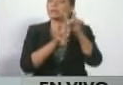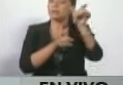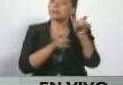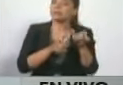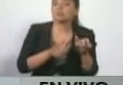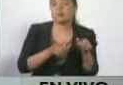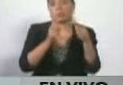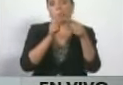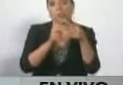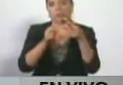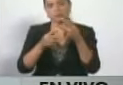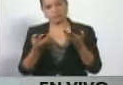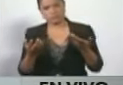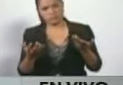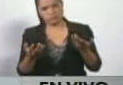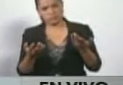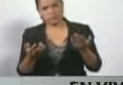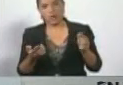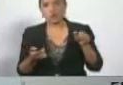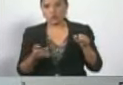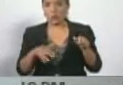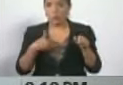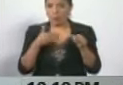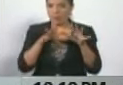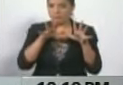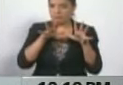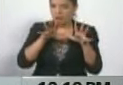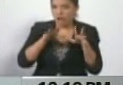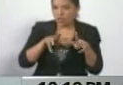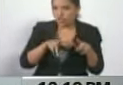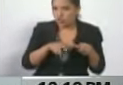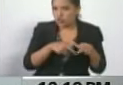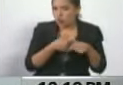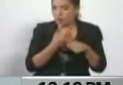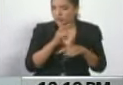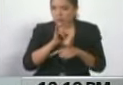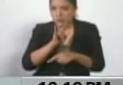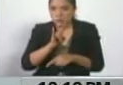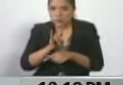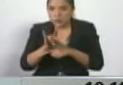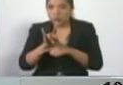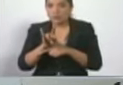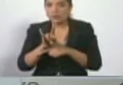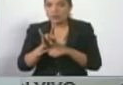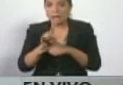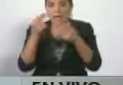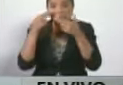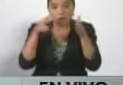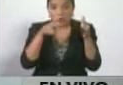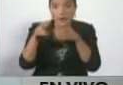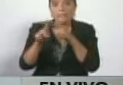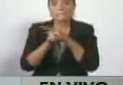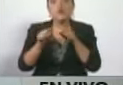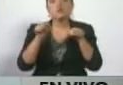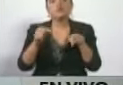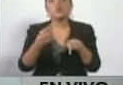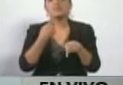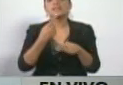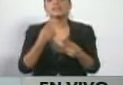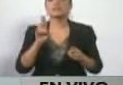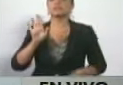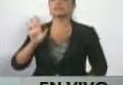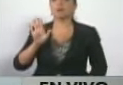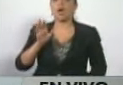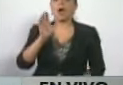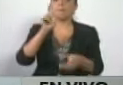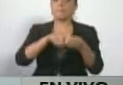Resulta que usted puede ser estafador, ladrón, extorsionador y terrorista, pero si usted se declara de la oposición venezolana,